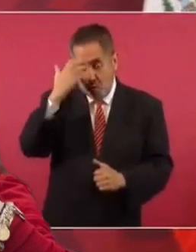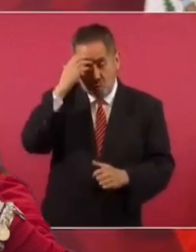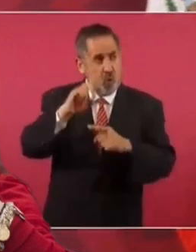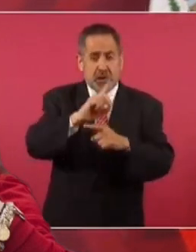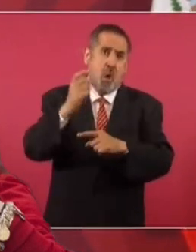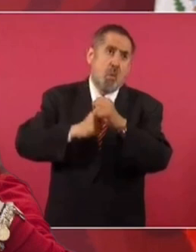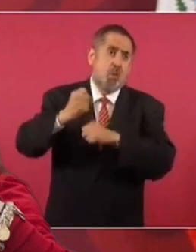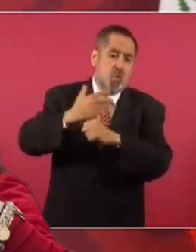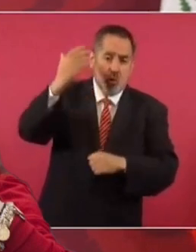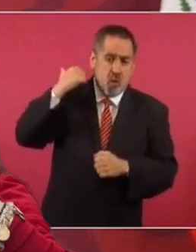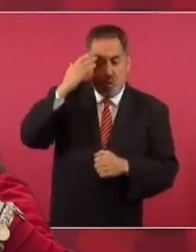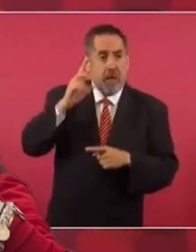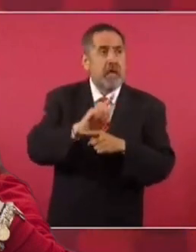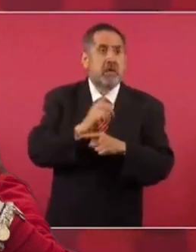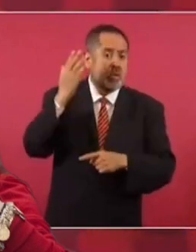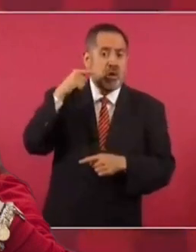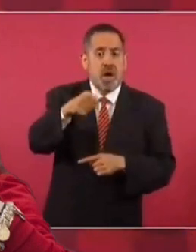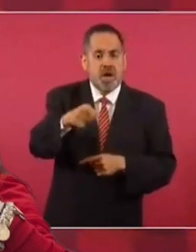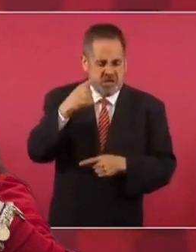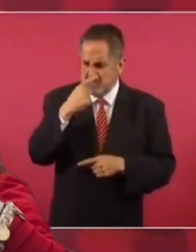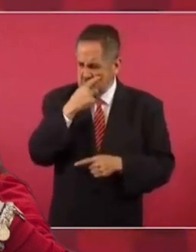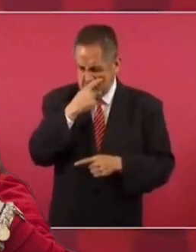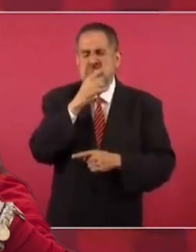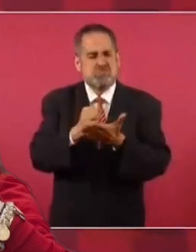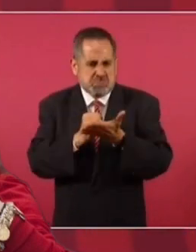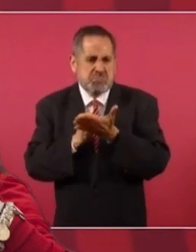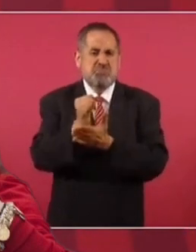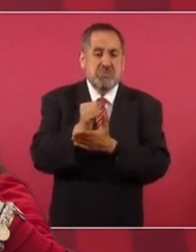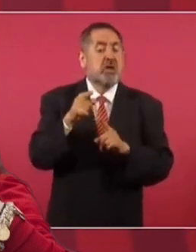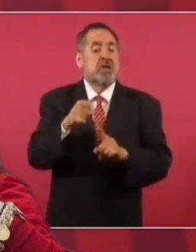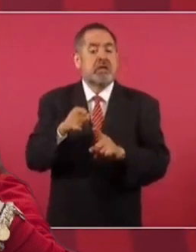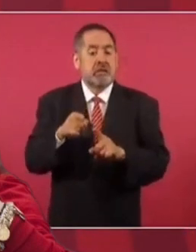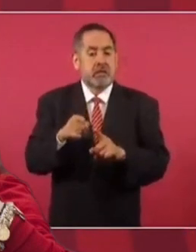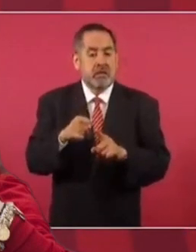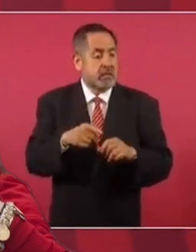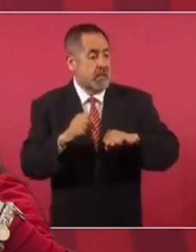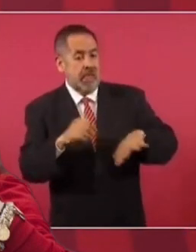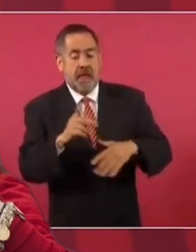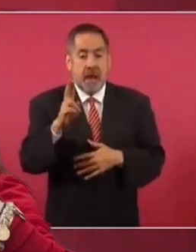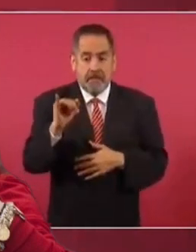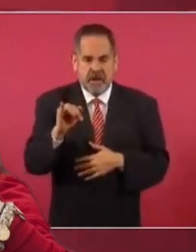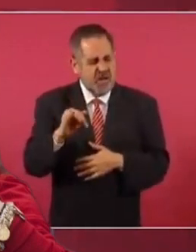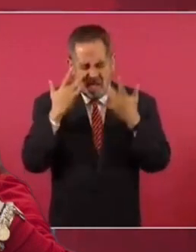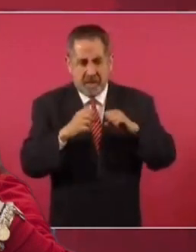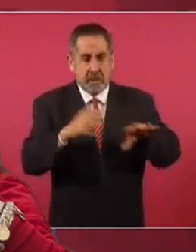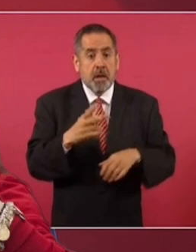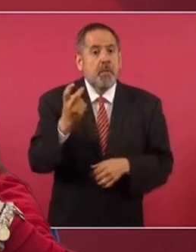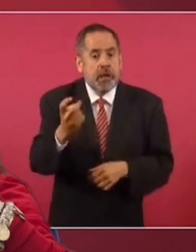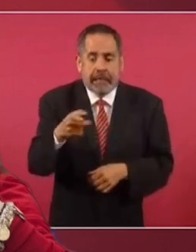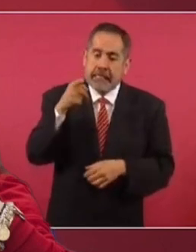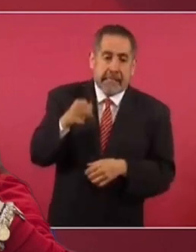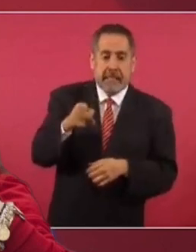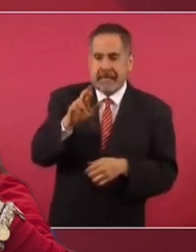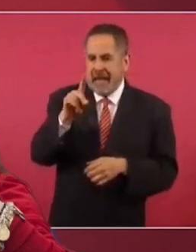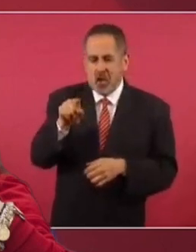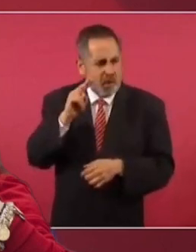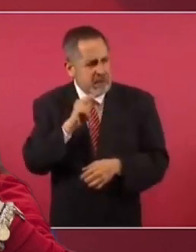conozco desde hace mucho tiempo, desde que tomó la decisión de abandonar el PRI, porque precisamente